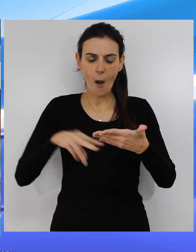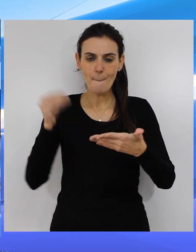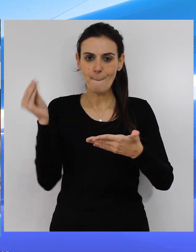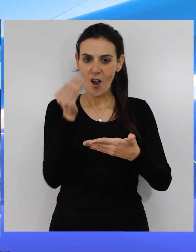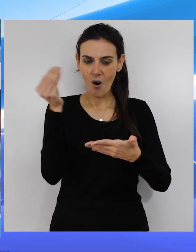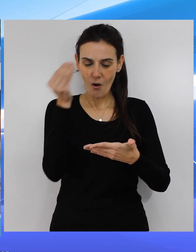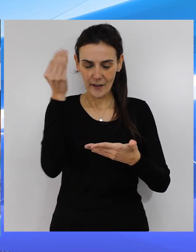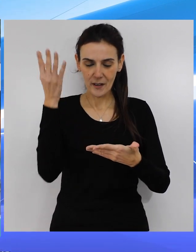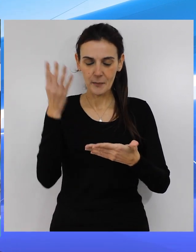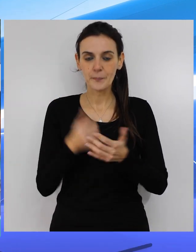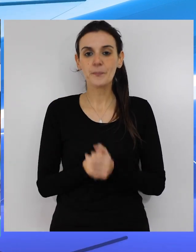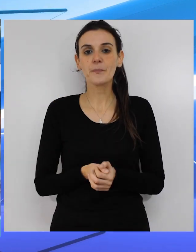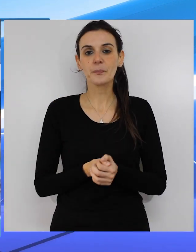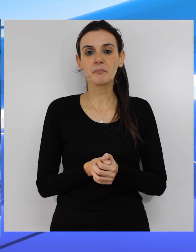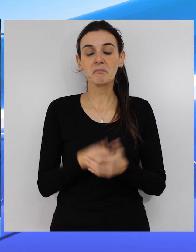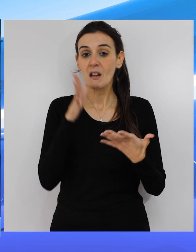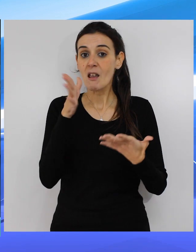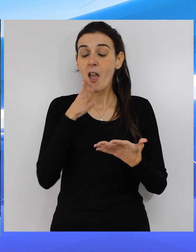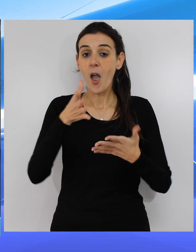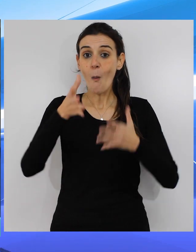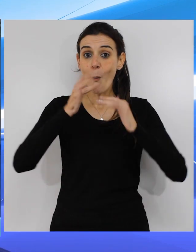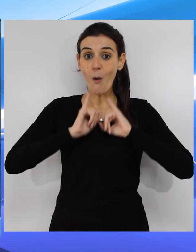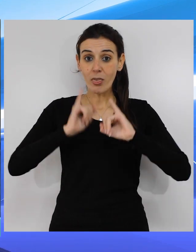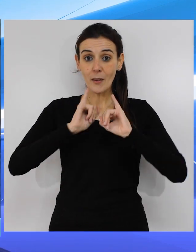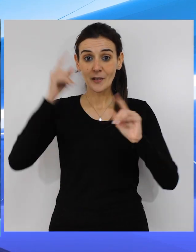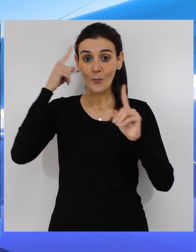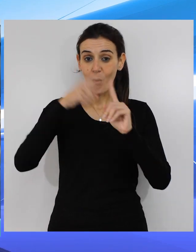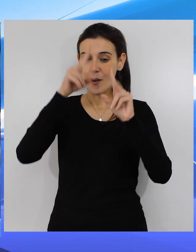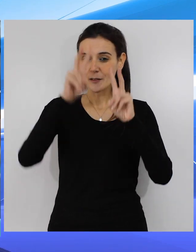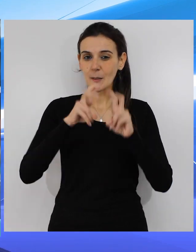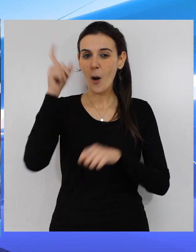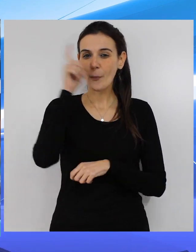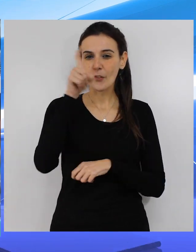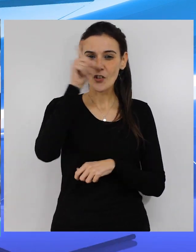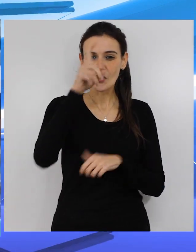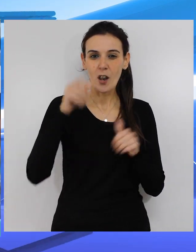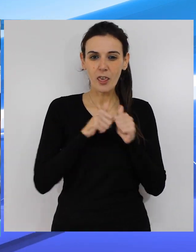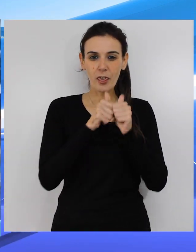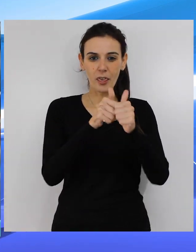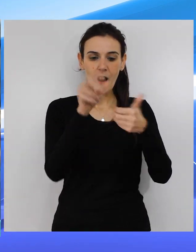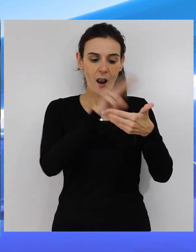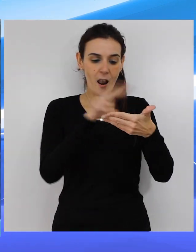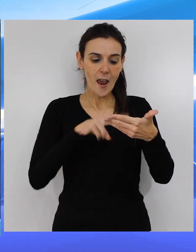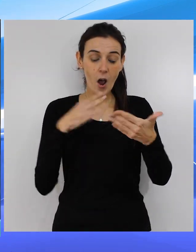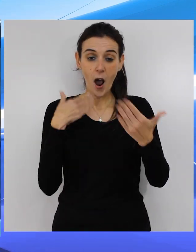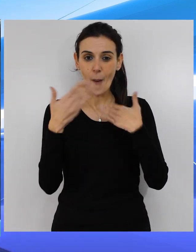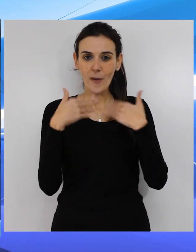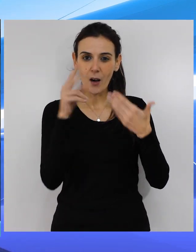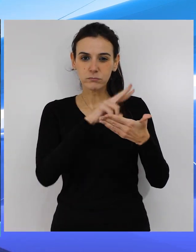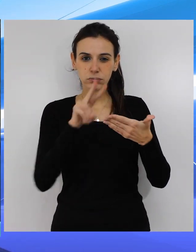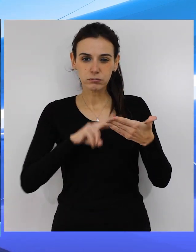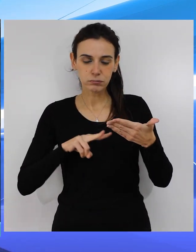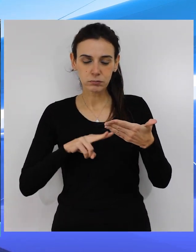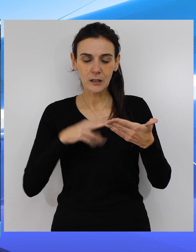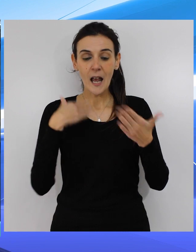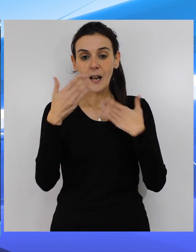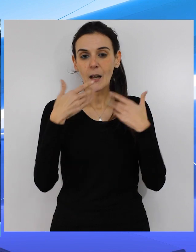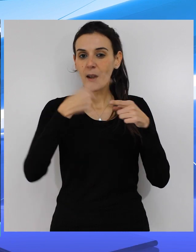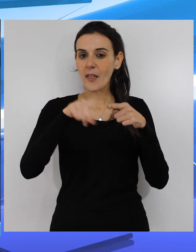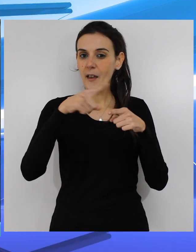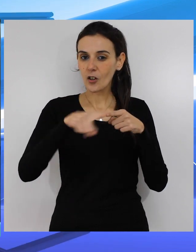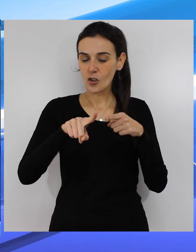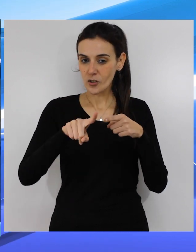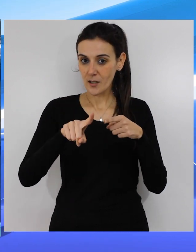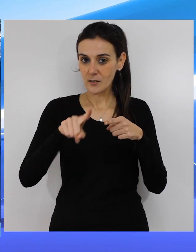verdad que mejoré mucho y es muy divertido estar con las profesoras y hablar, y el profesor también, hablar de